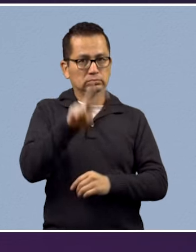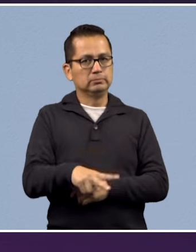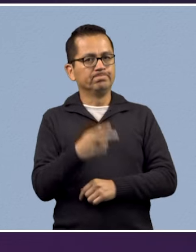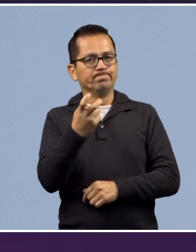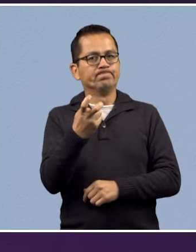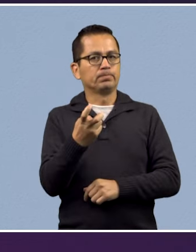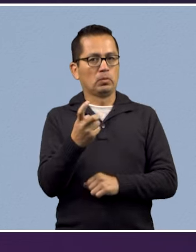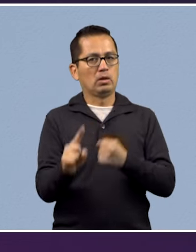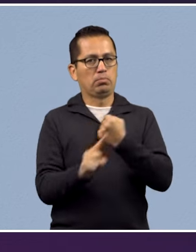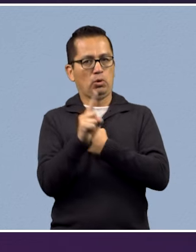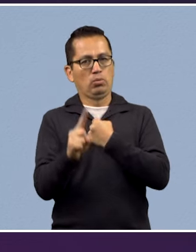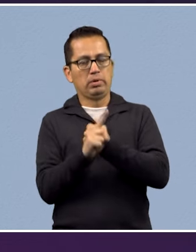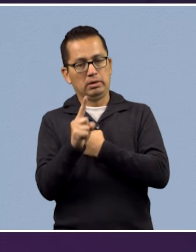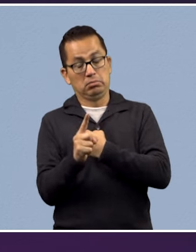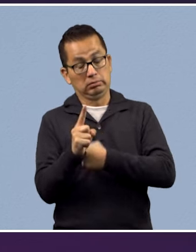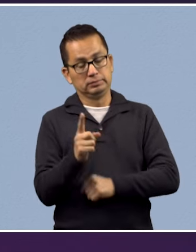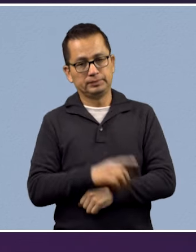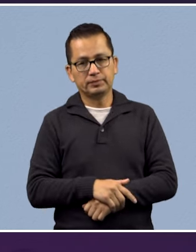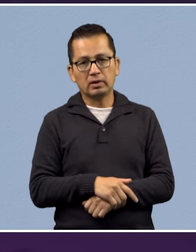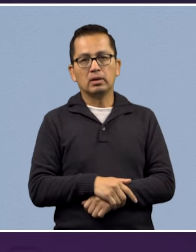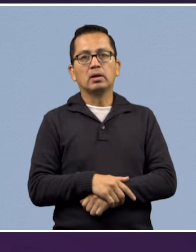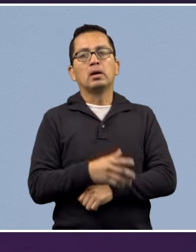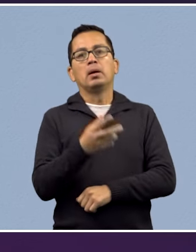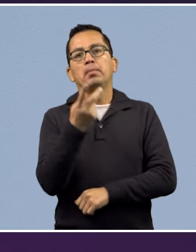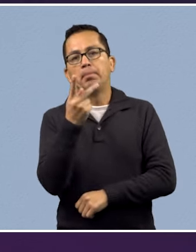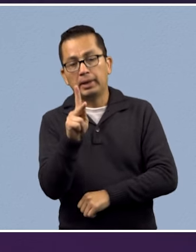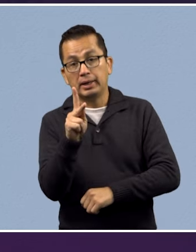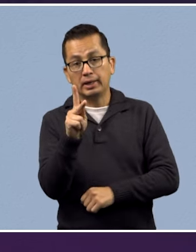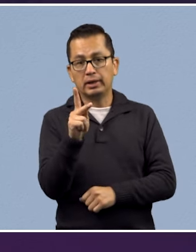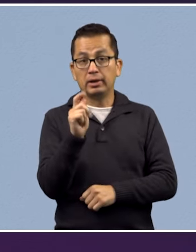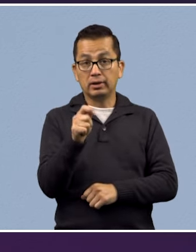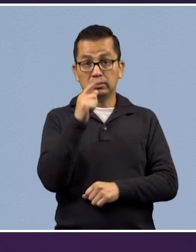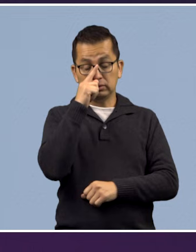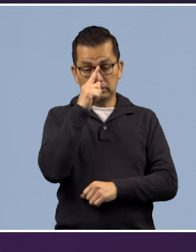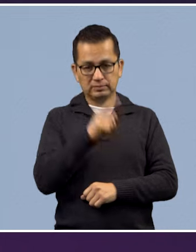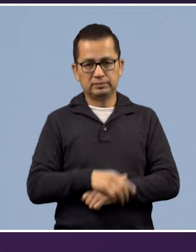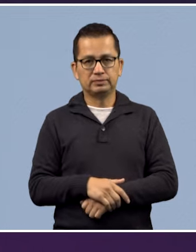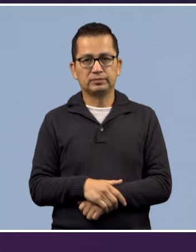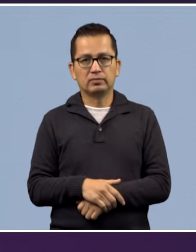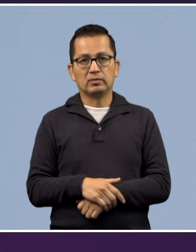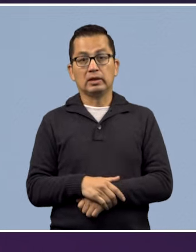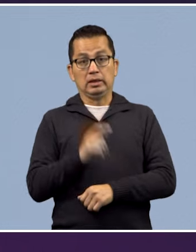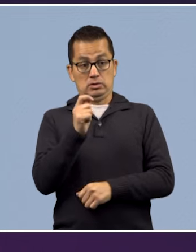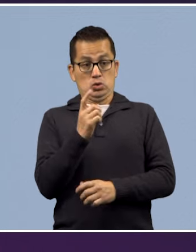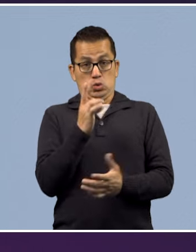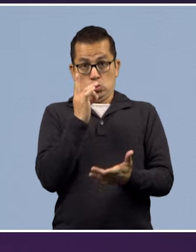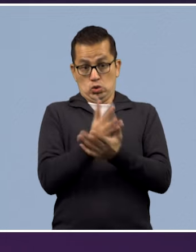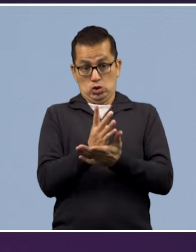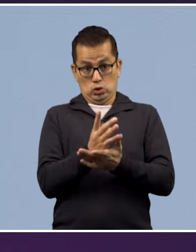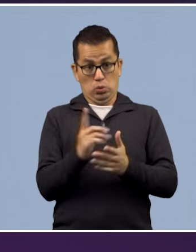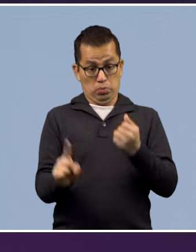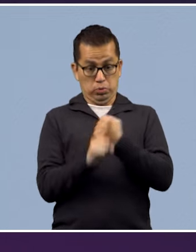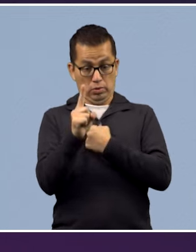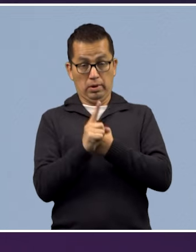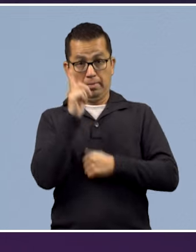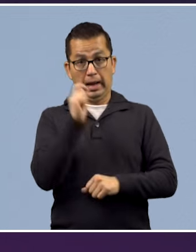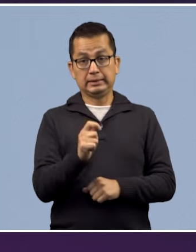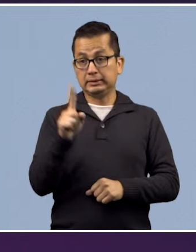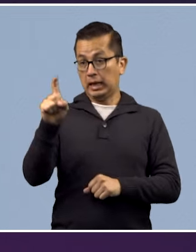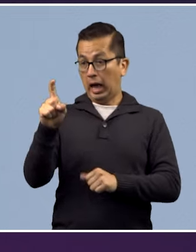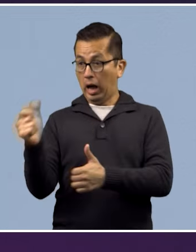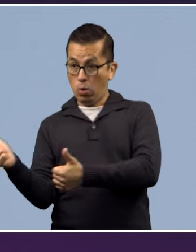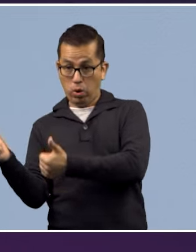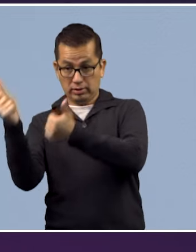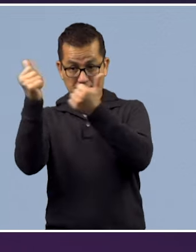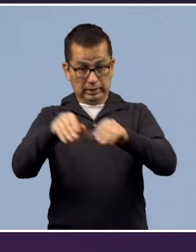problema, pero bueno, también no solo es problema de la distribución del agua, sino también